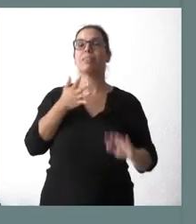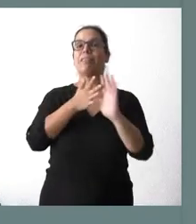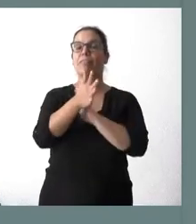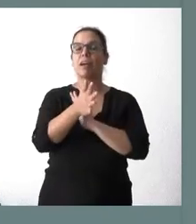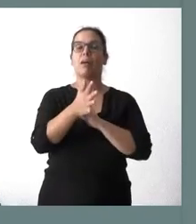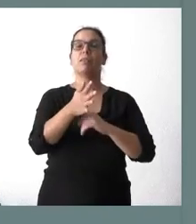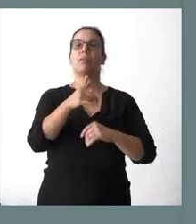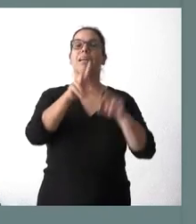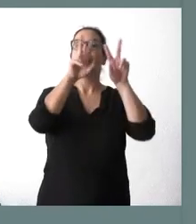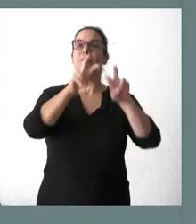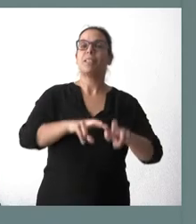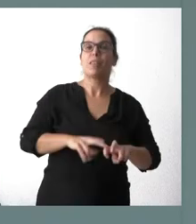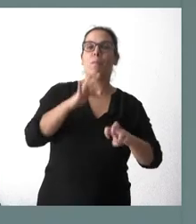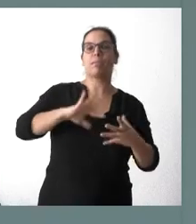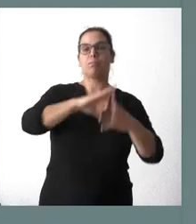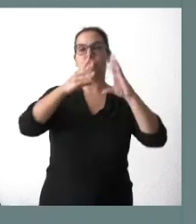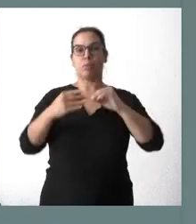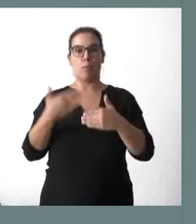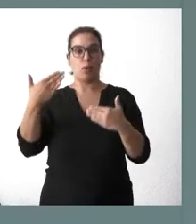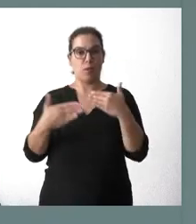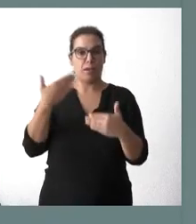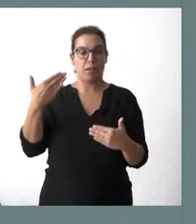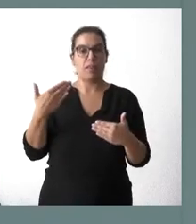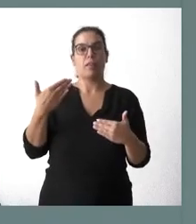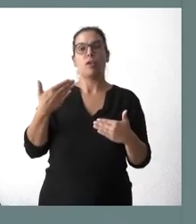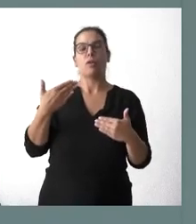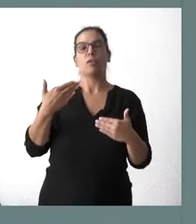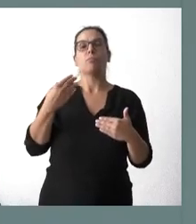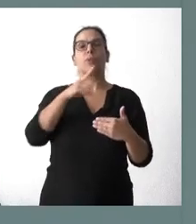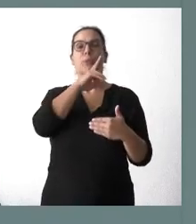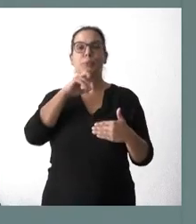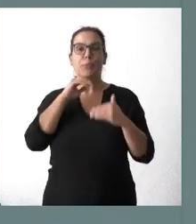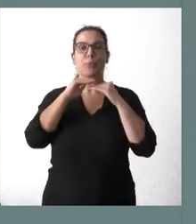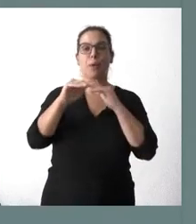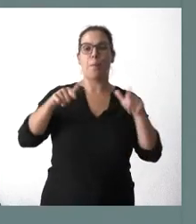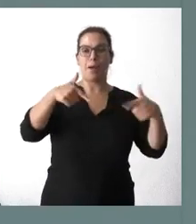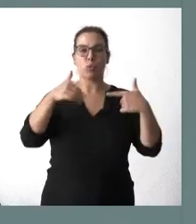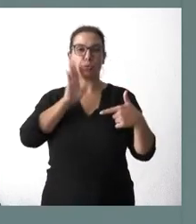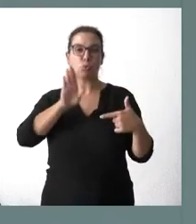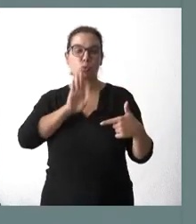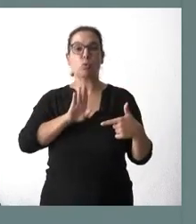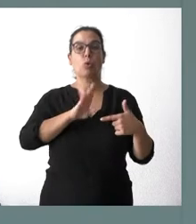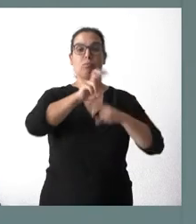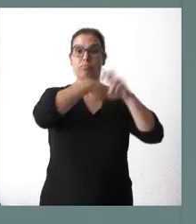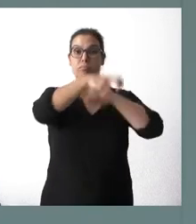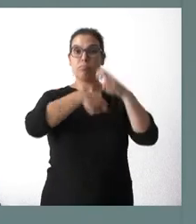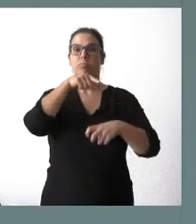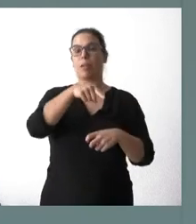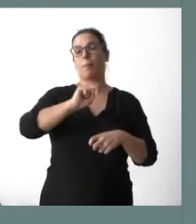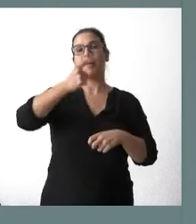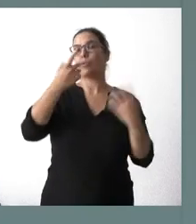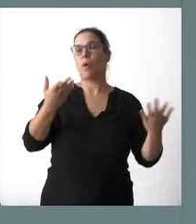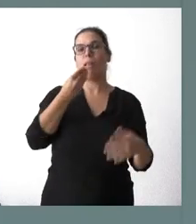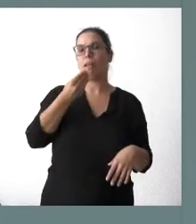investigación y modernización en términos de su esterilidad y tratamiento de residuos de los productos que allí se fabrican, que básicamente son alimentos